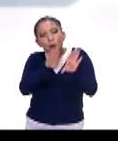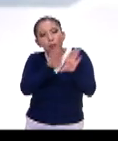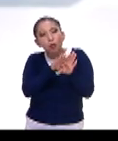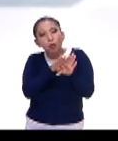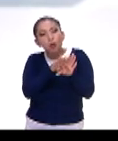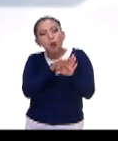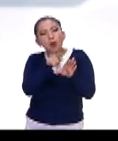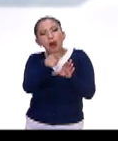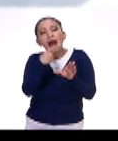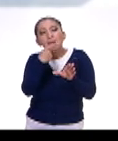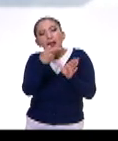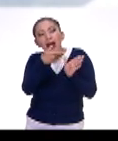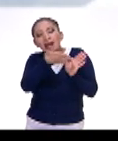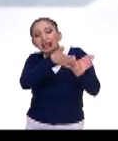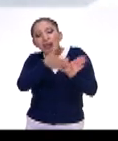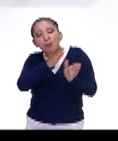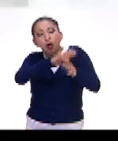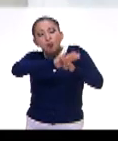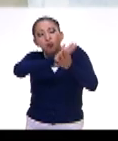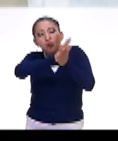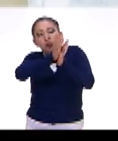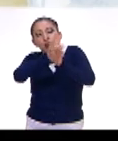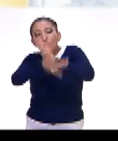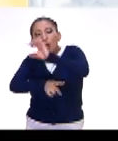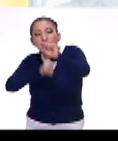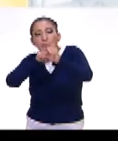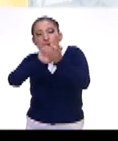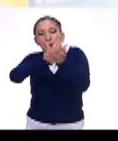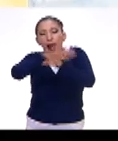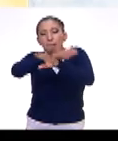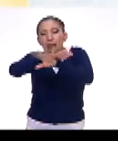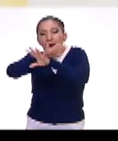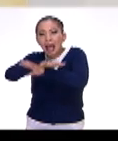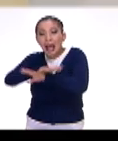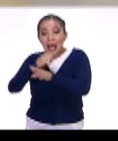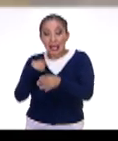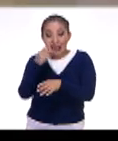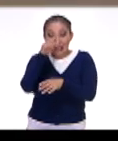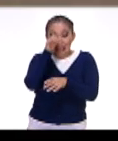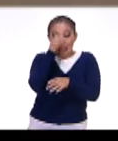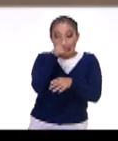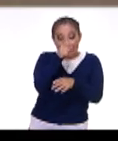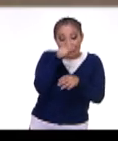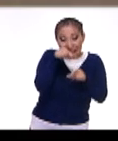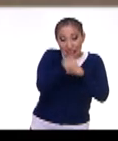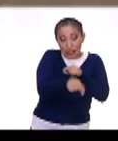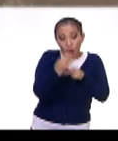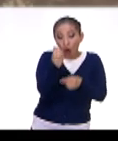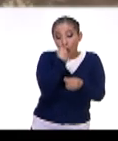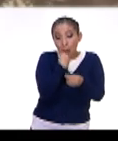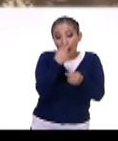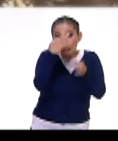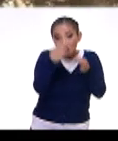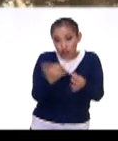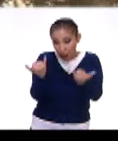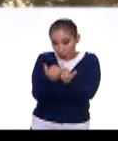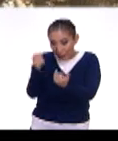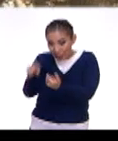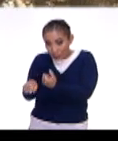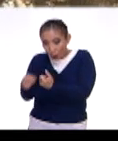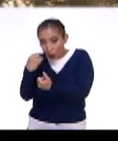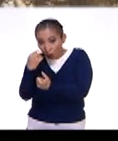se van transformando estos insectos, ¿no? O el insecto que te comes muchas veces no es como